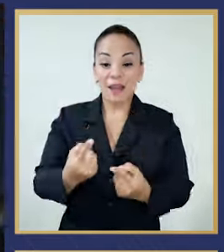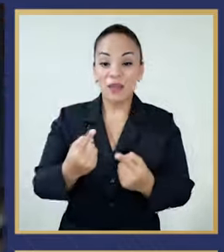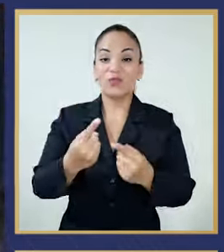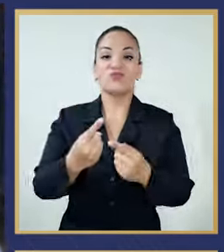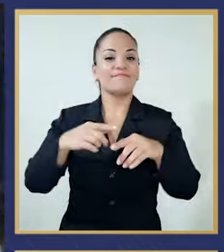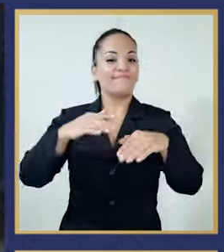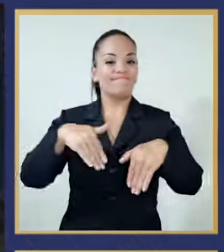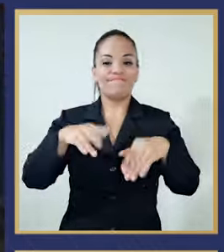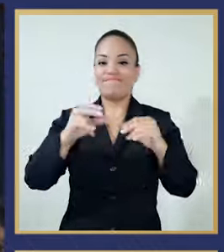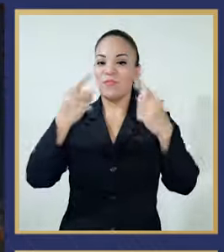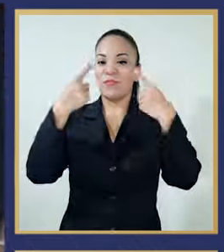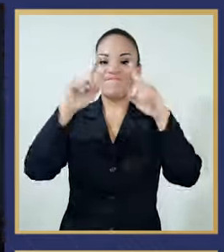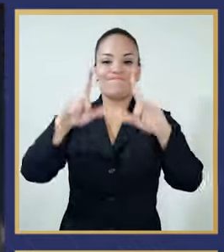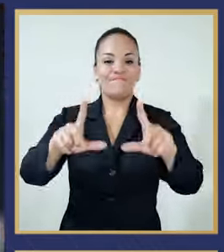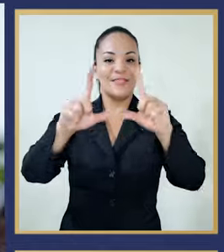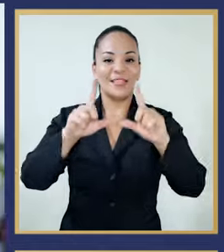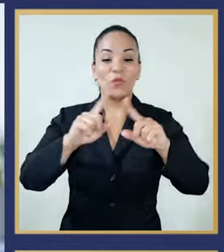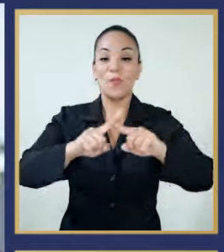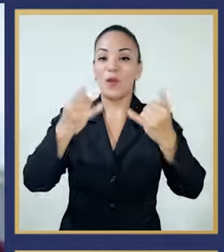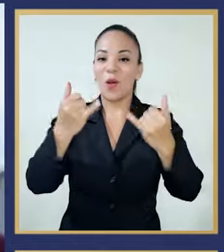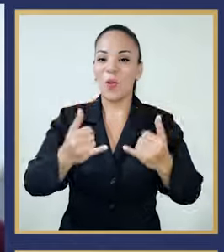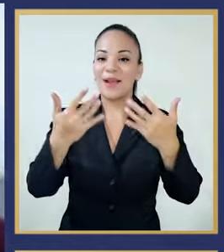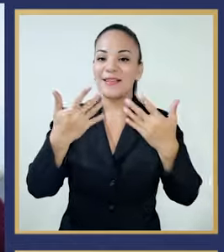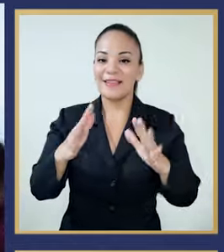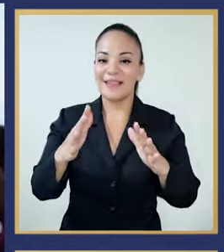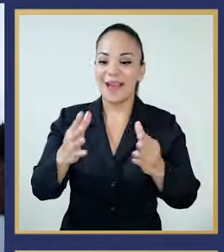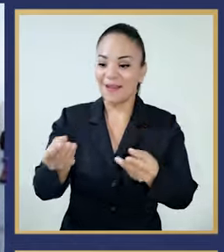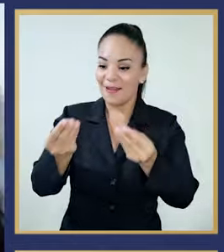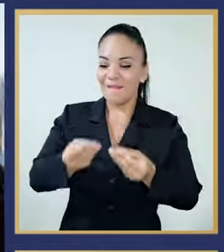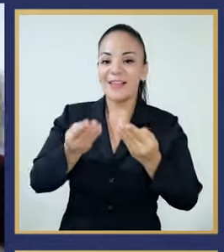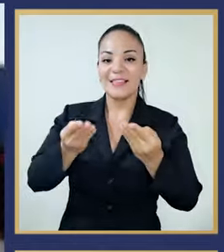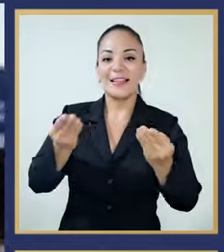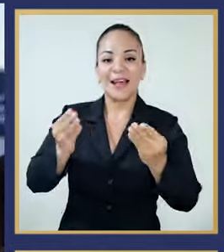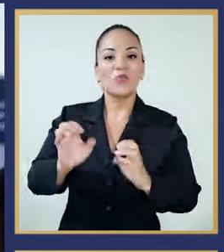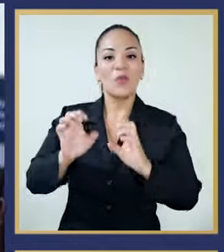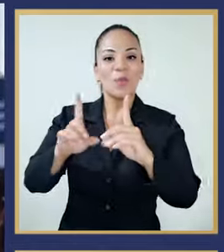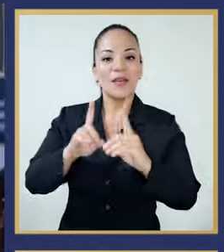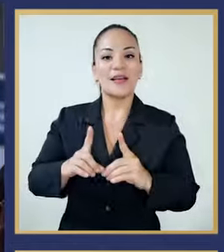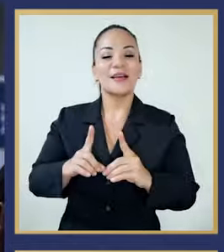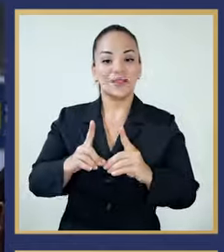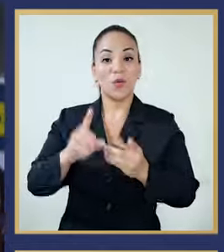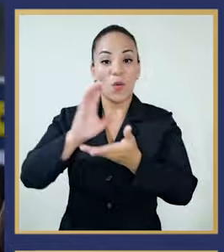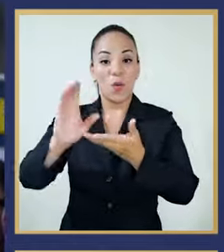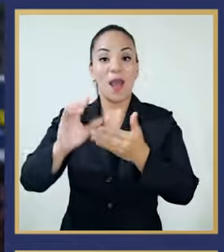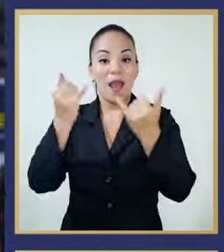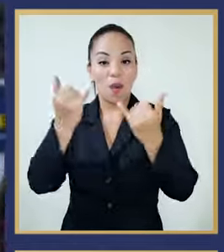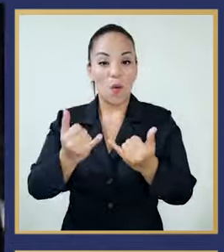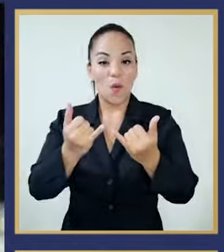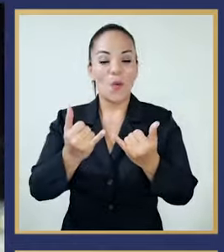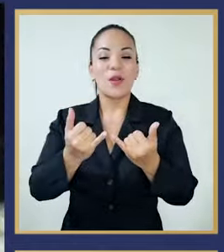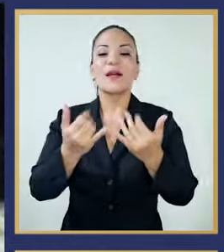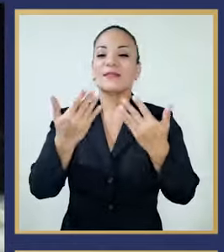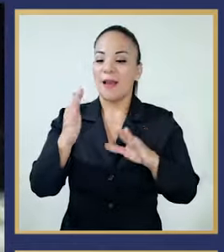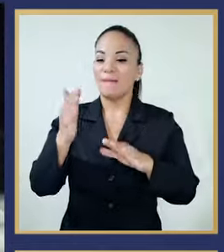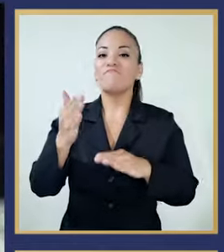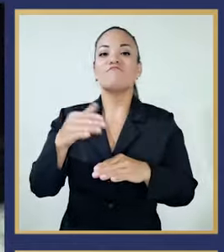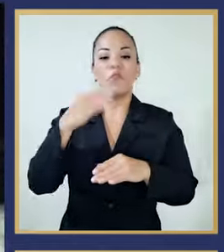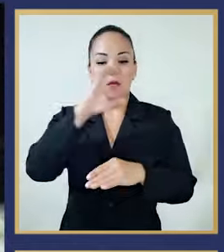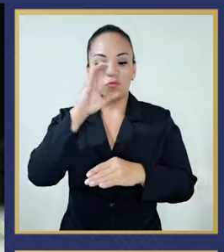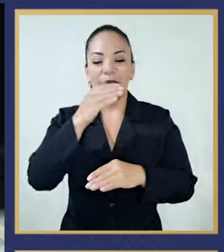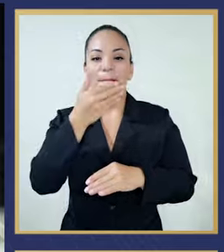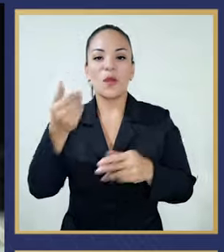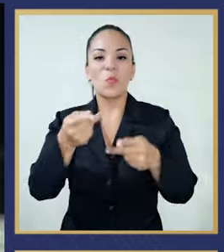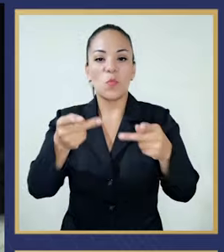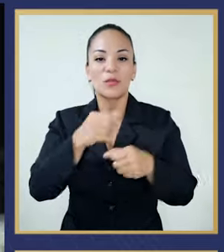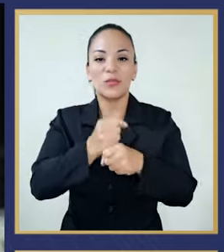de no obtener mi título. Ahora que ya obtengo mi título en bachillerato en educación, pues voy a optar por mejores puestos